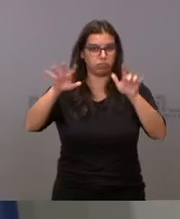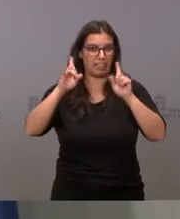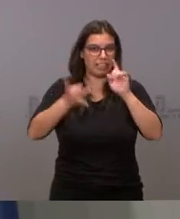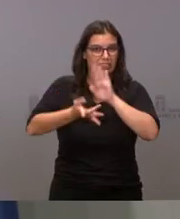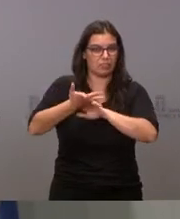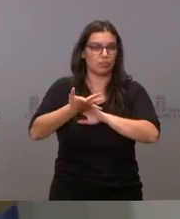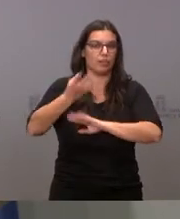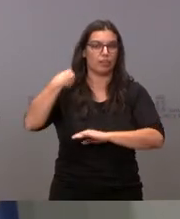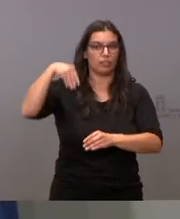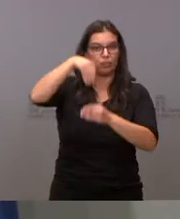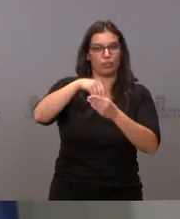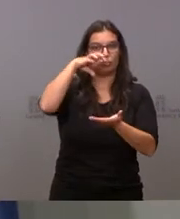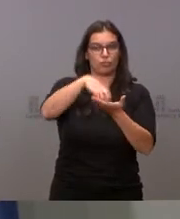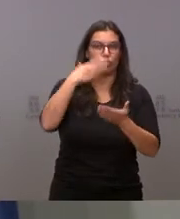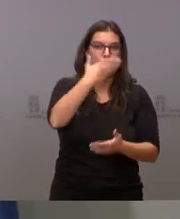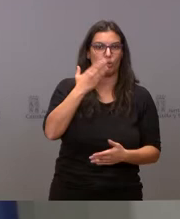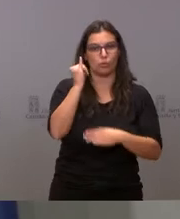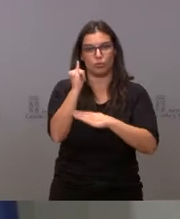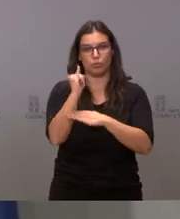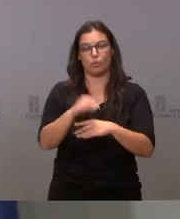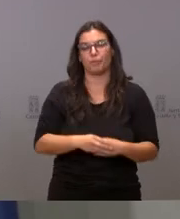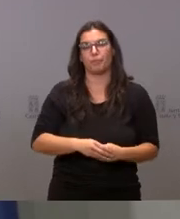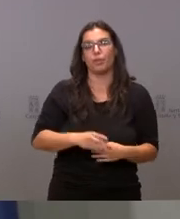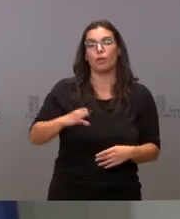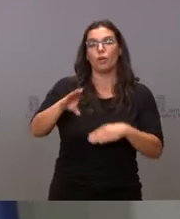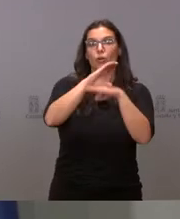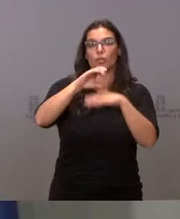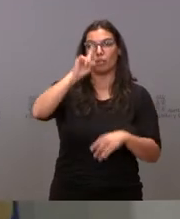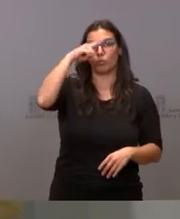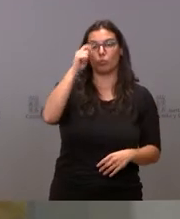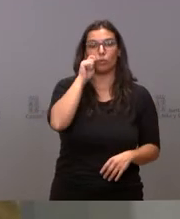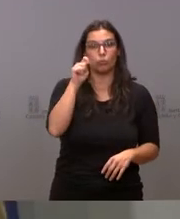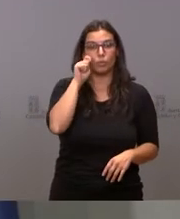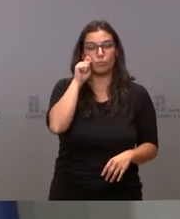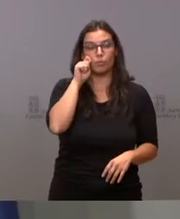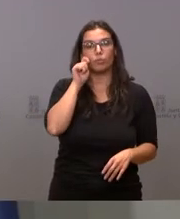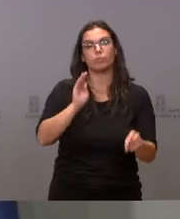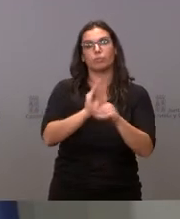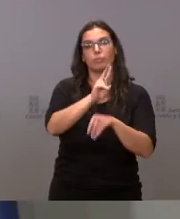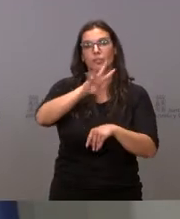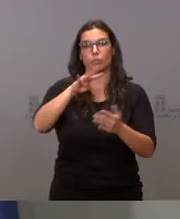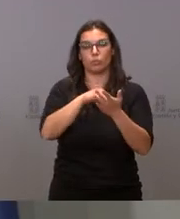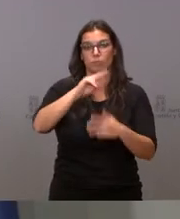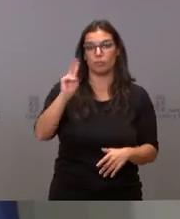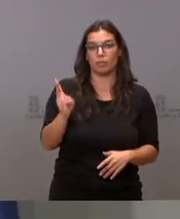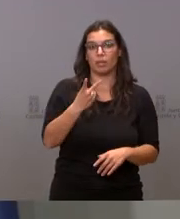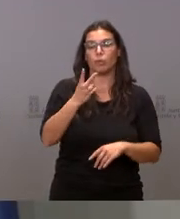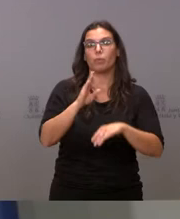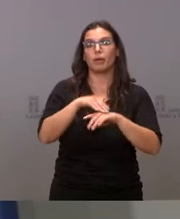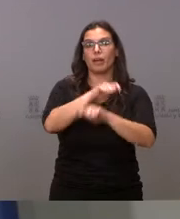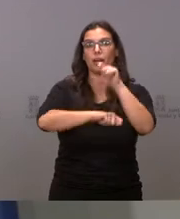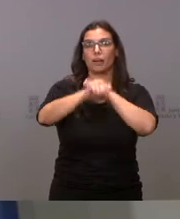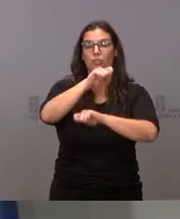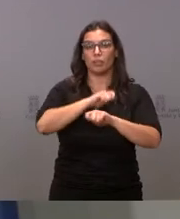centros escolares. La Consejería de Cultura y Turismo destina 24.000 euros a la Asociación